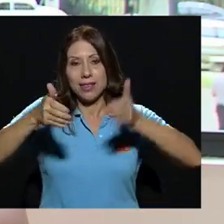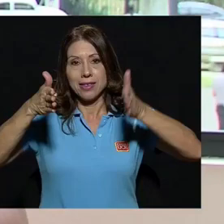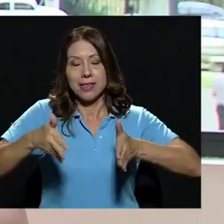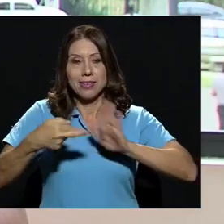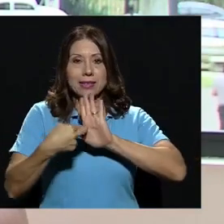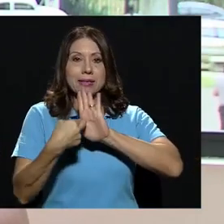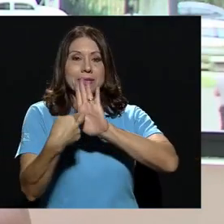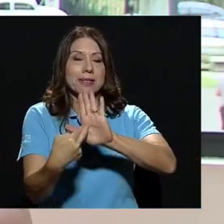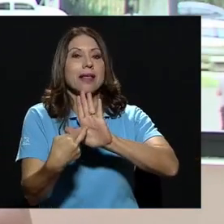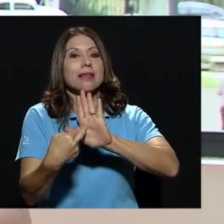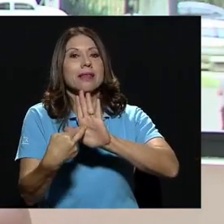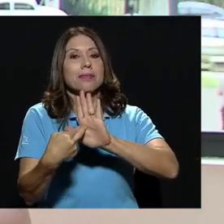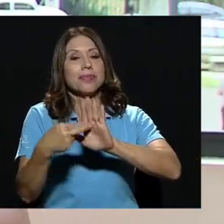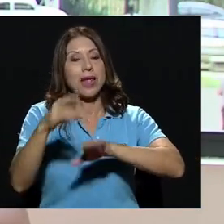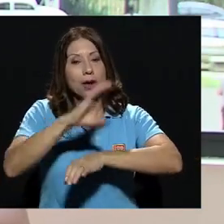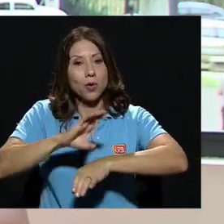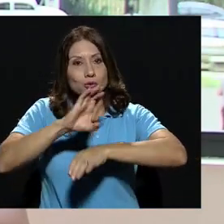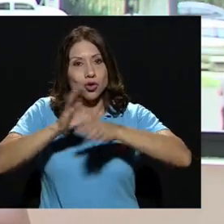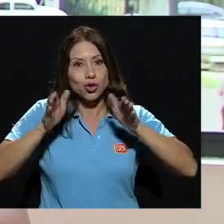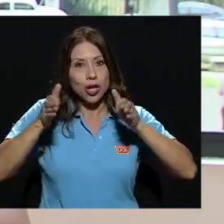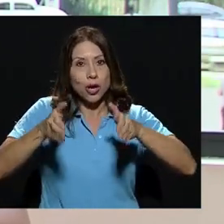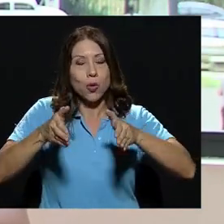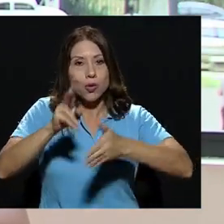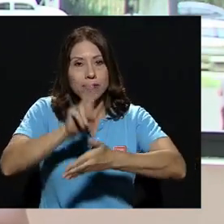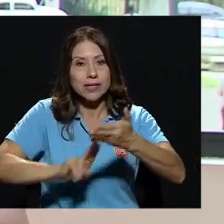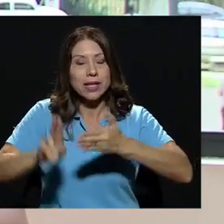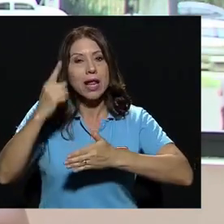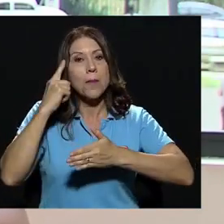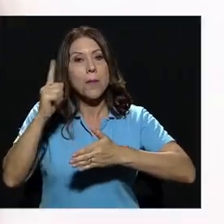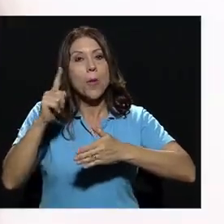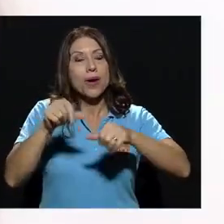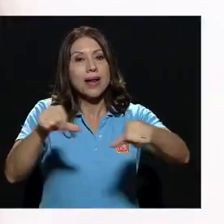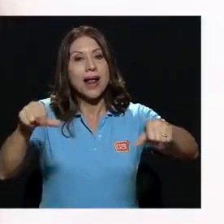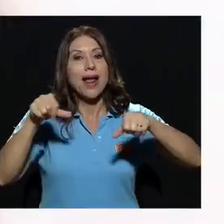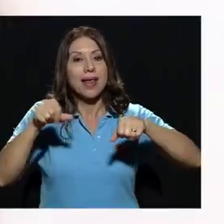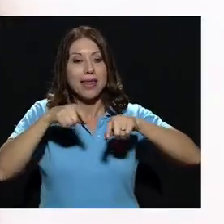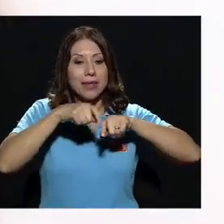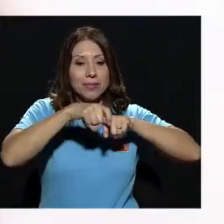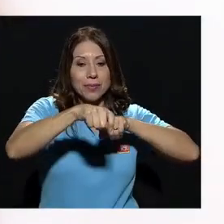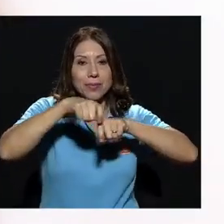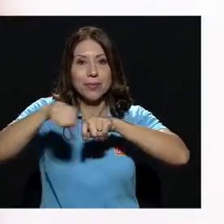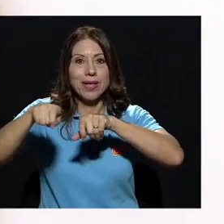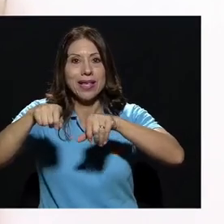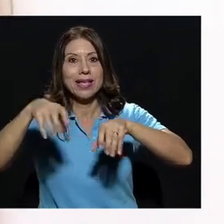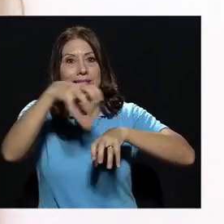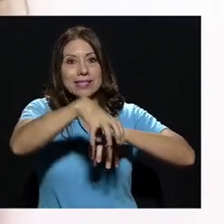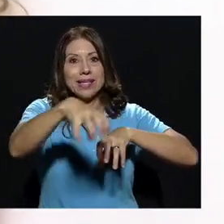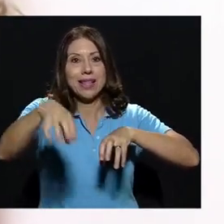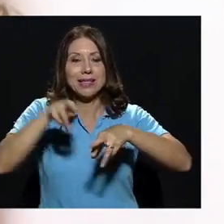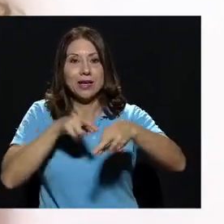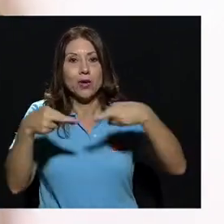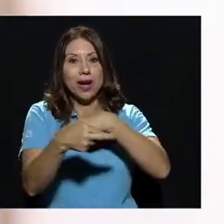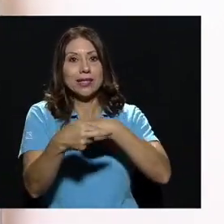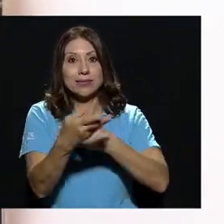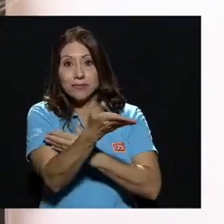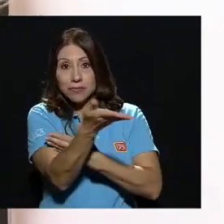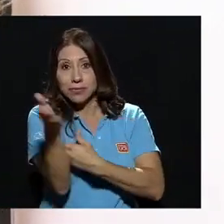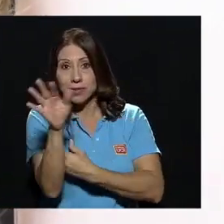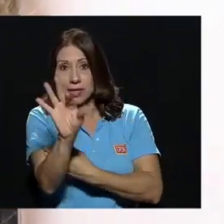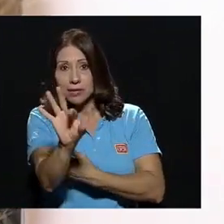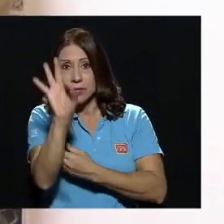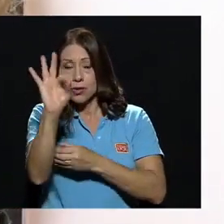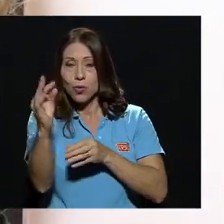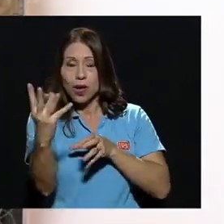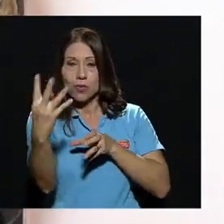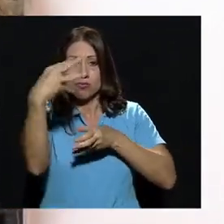representante al Consejo Universitario por el área de sedes regionales. Los invito y las invito muy cordialmente